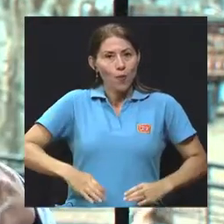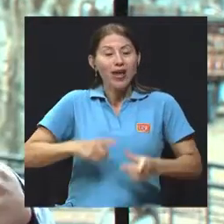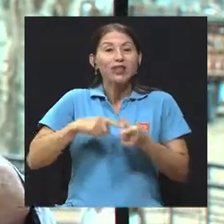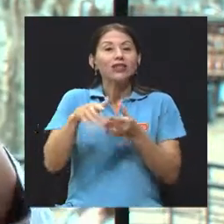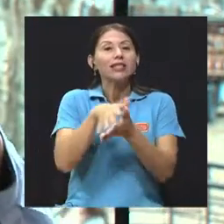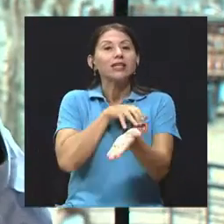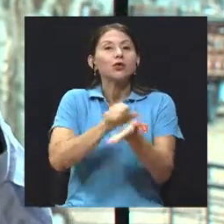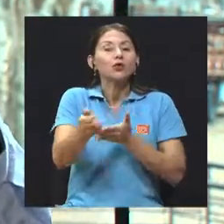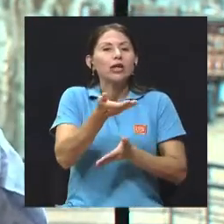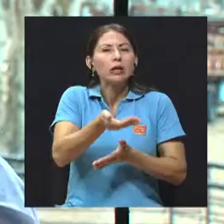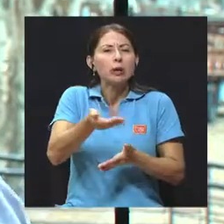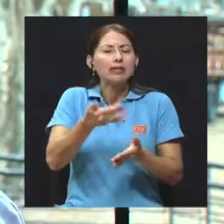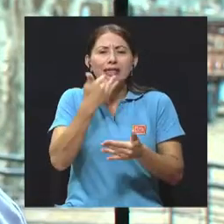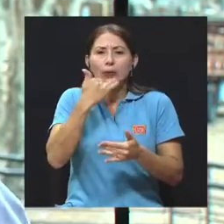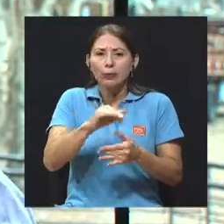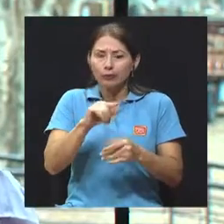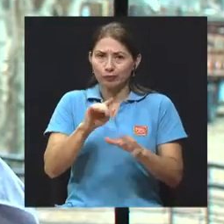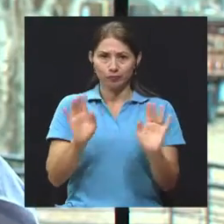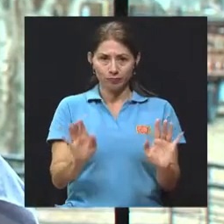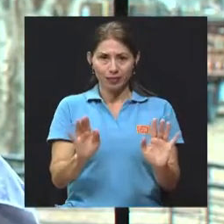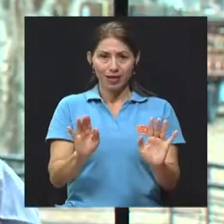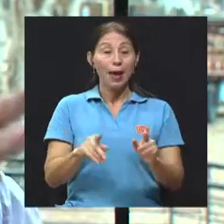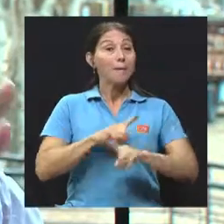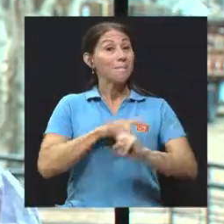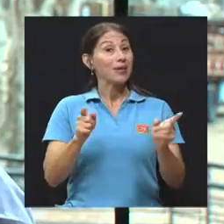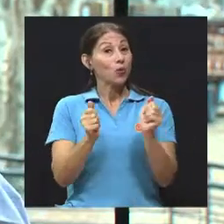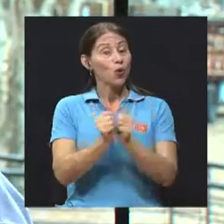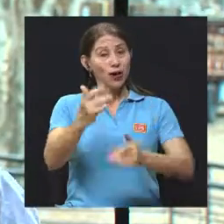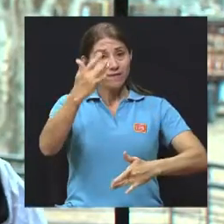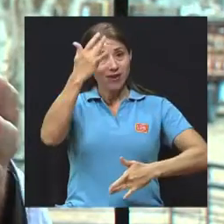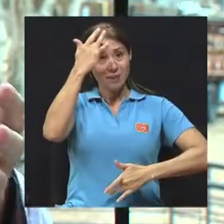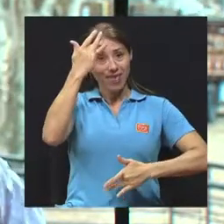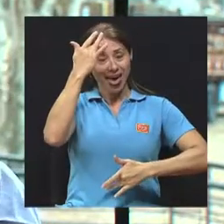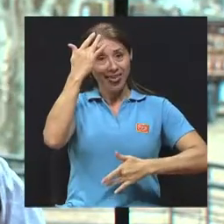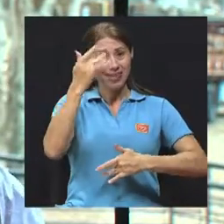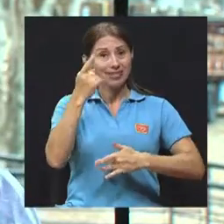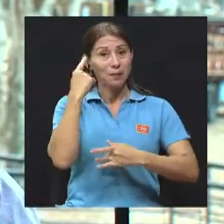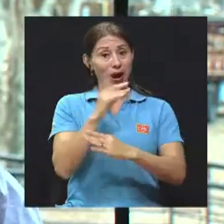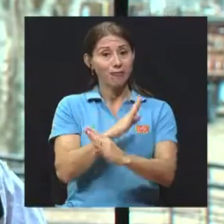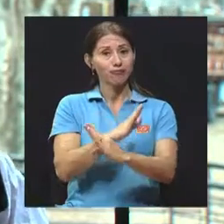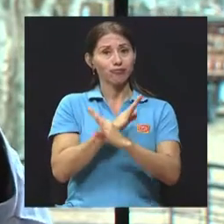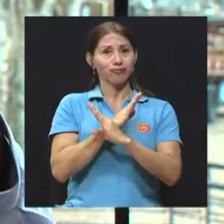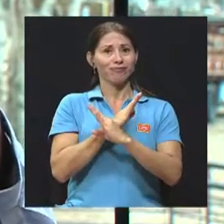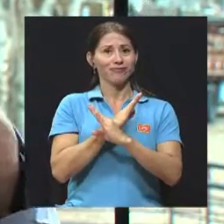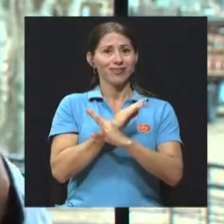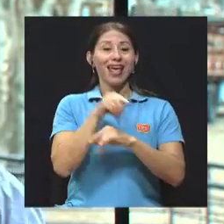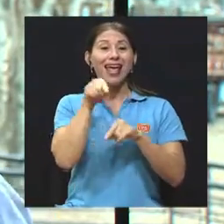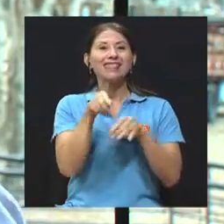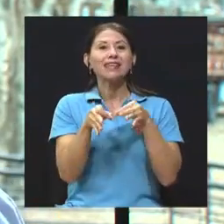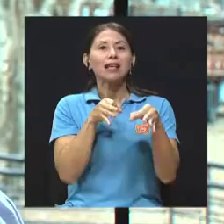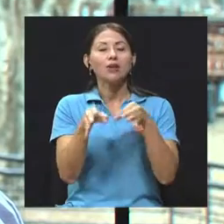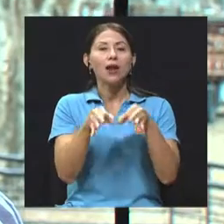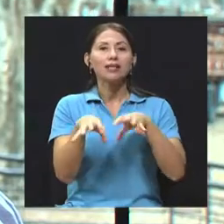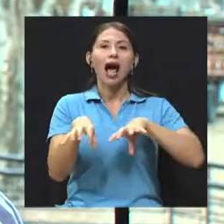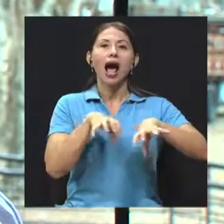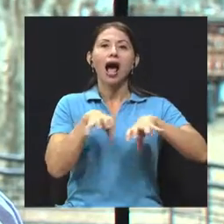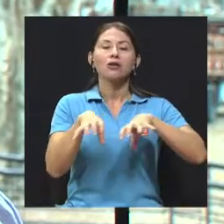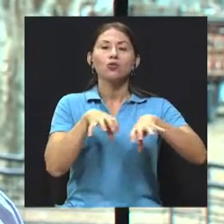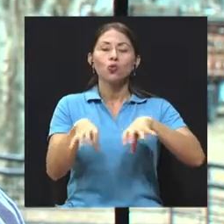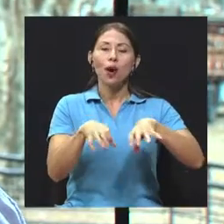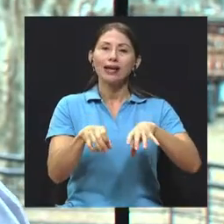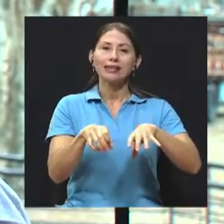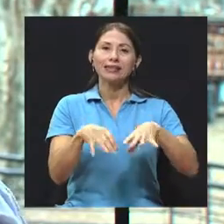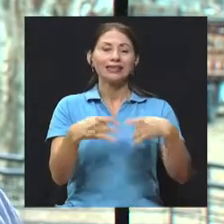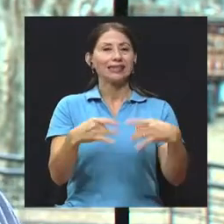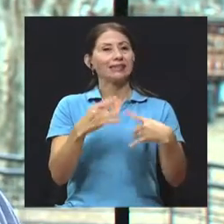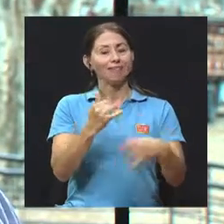es la función normal. En las enfermedades autoinmunes, esas sustancias y células actúan de forma errónea y atacan al propio cuerpo. En el